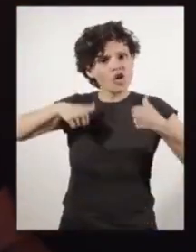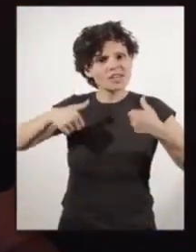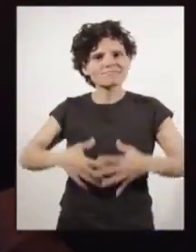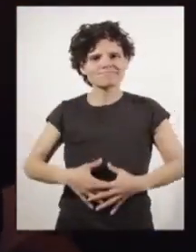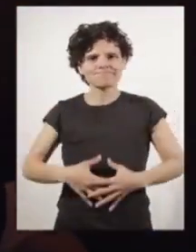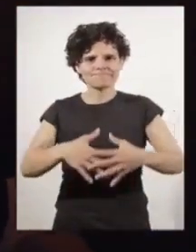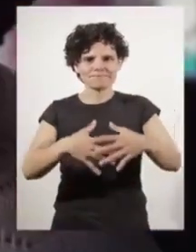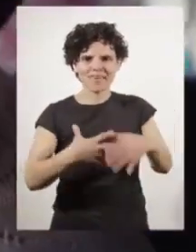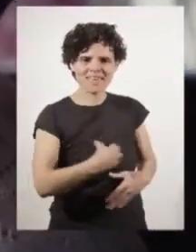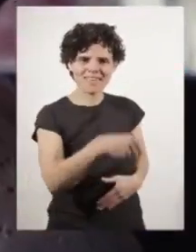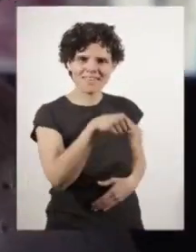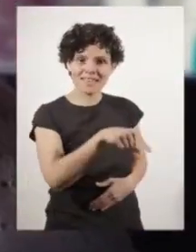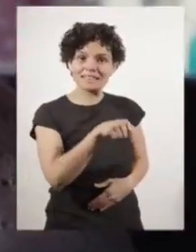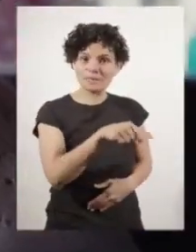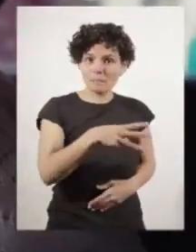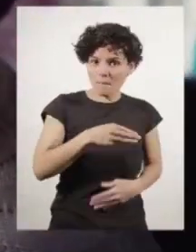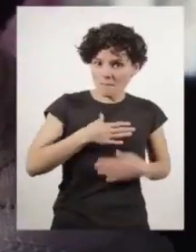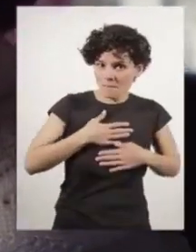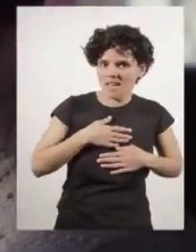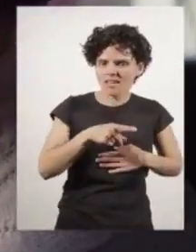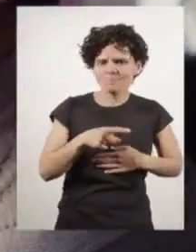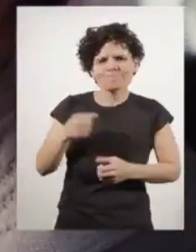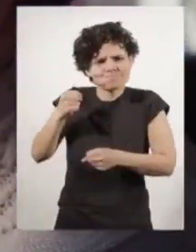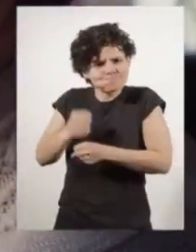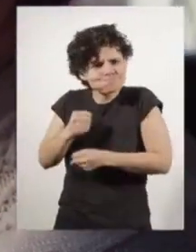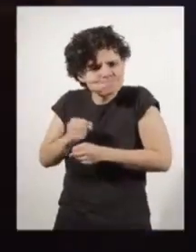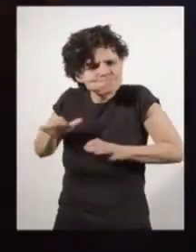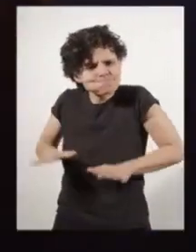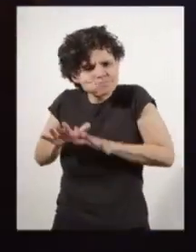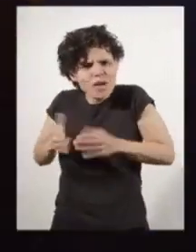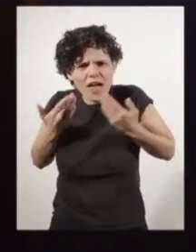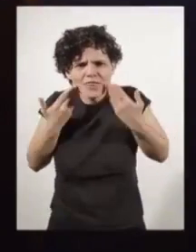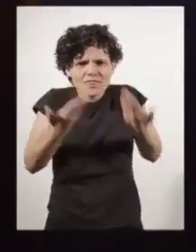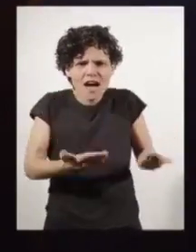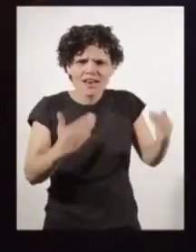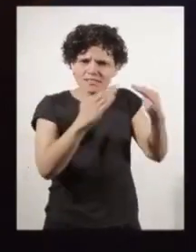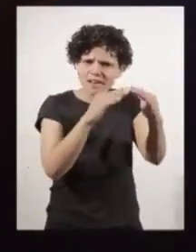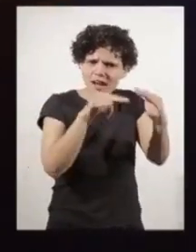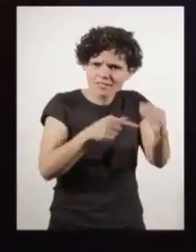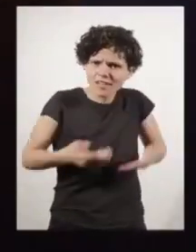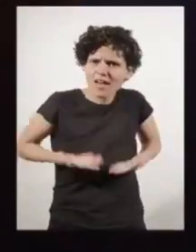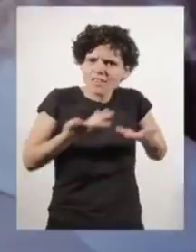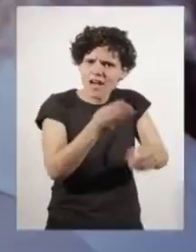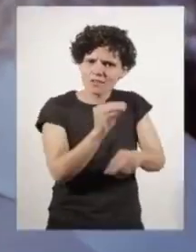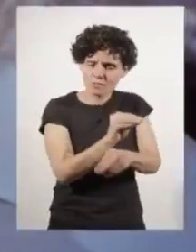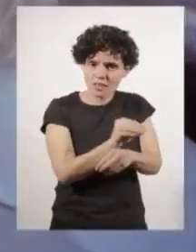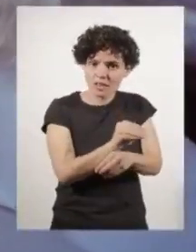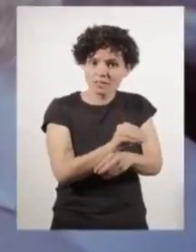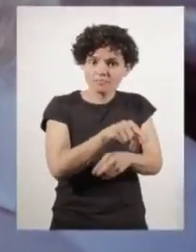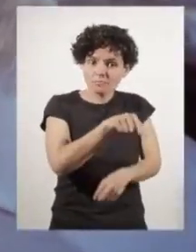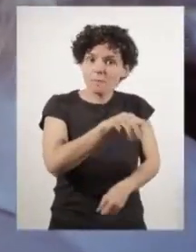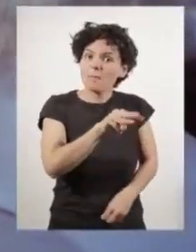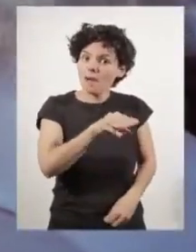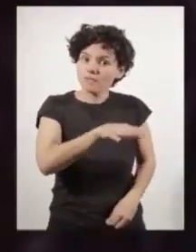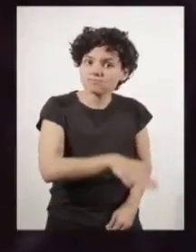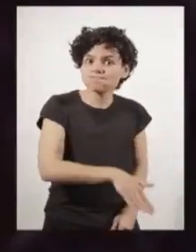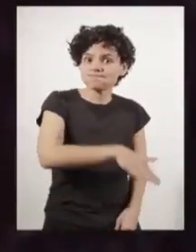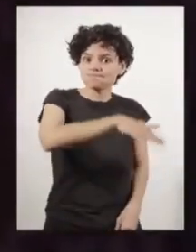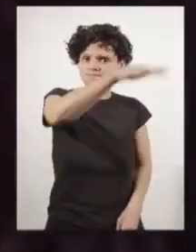que a mi madre no le faltara ni techo, ni comida. Cuando mi mamá quedó embarazada de mi hermana mayor,